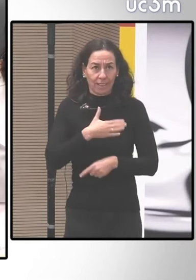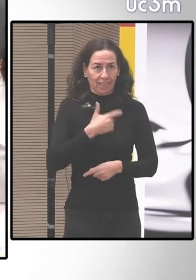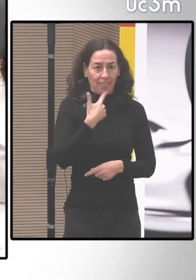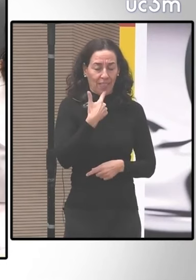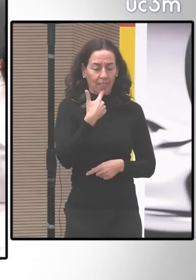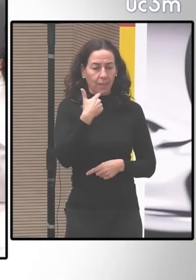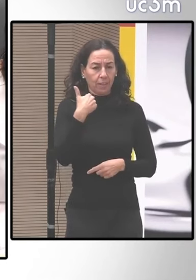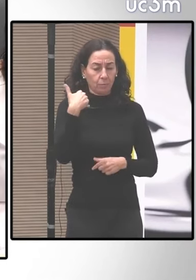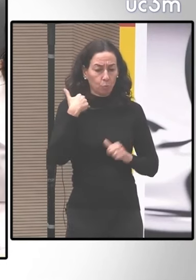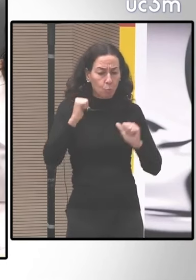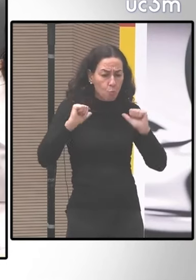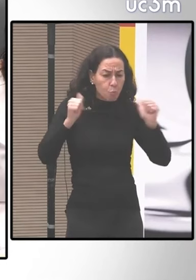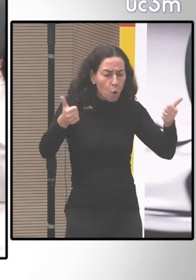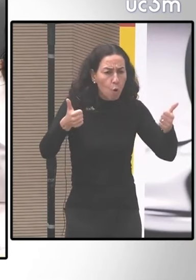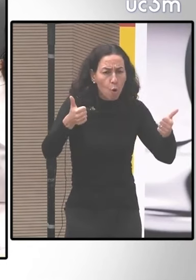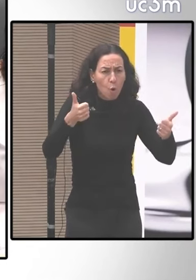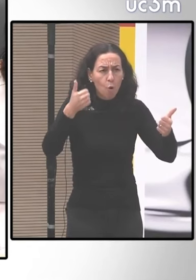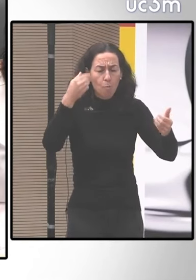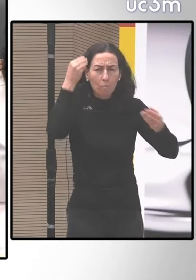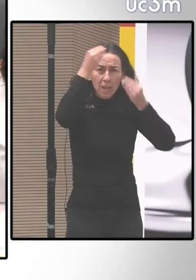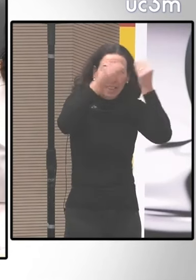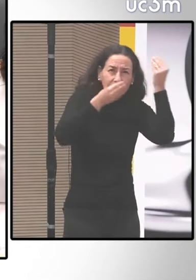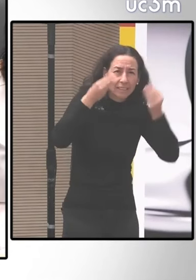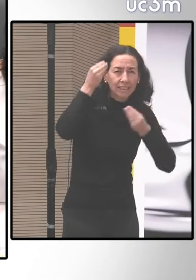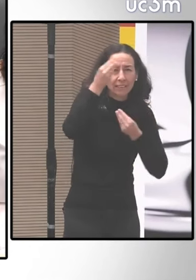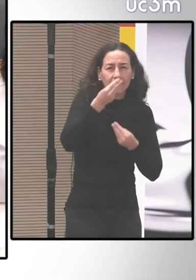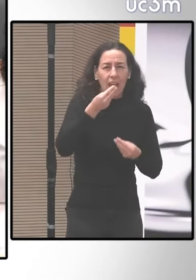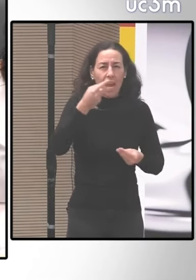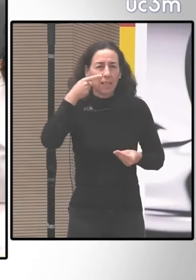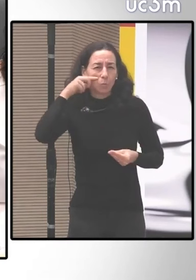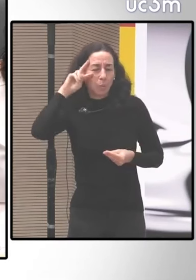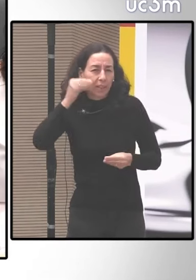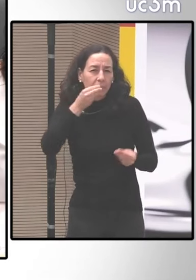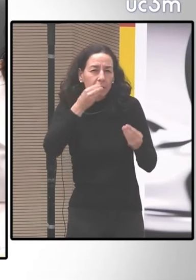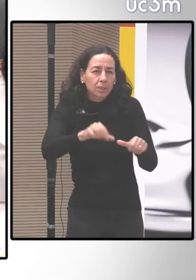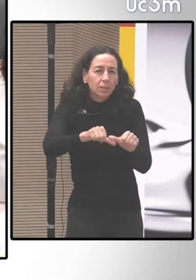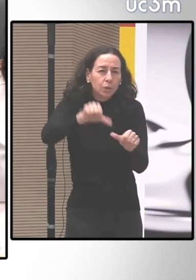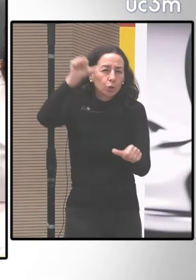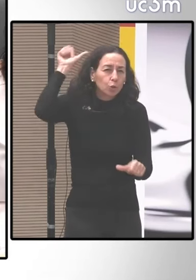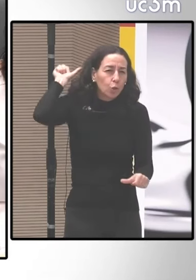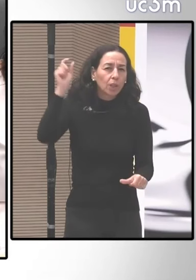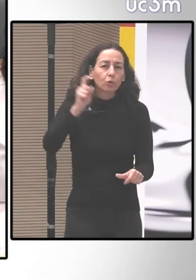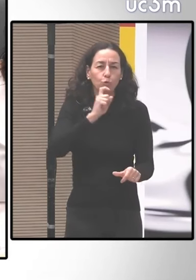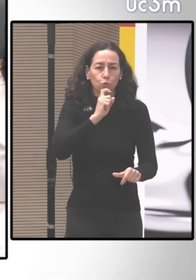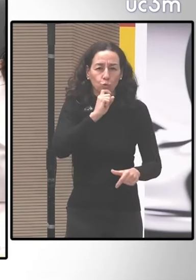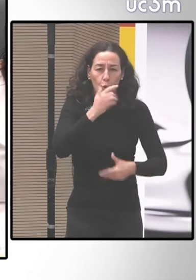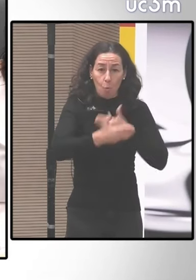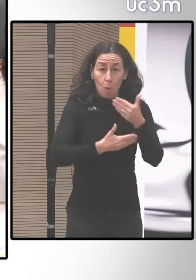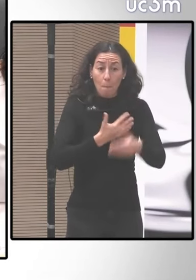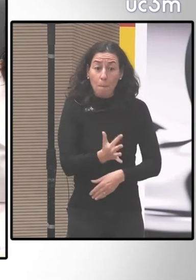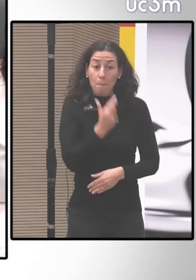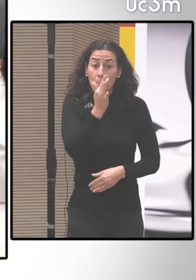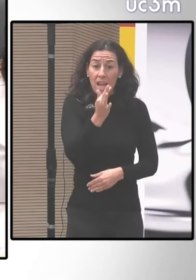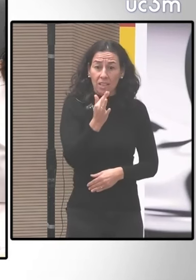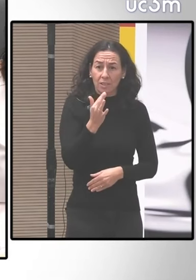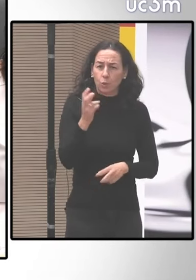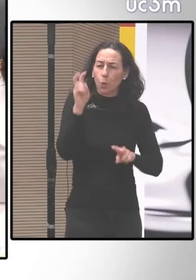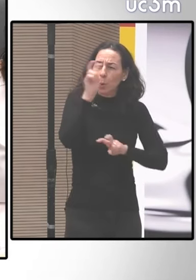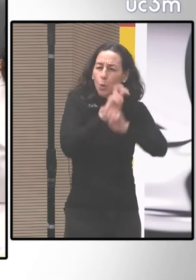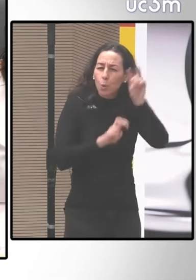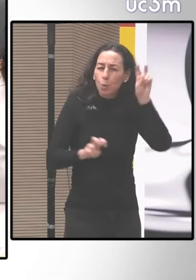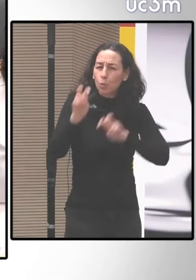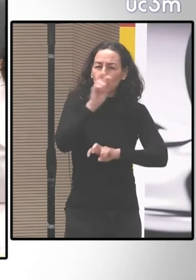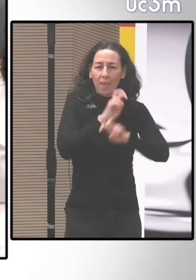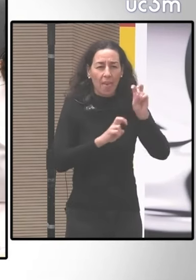iniciativas y experiencias históricas y también en una búsqueda de la